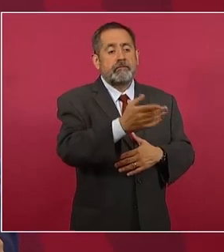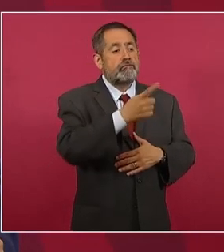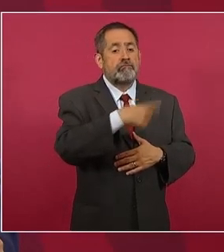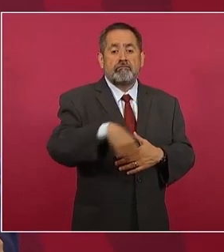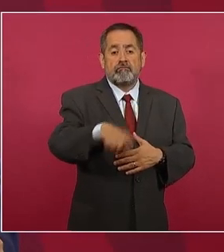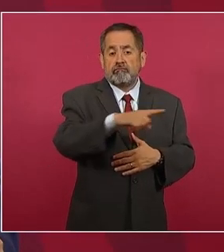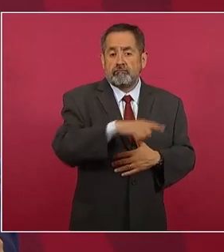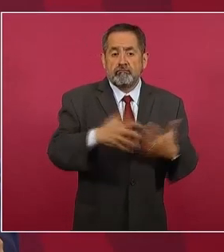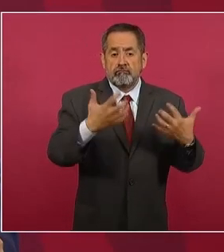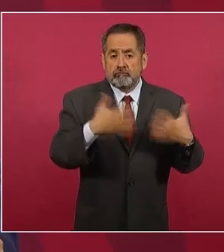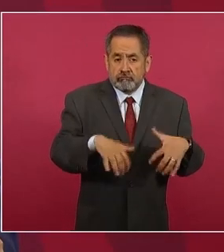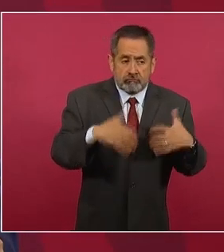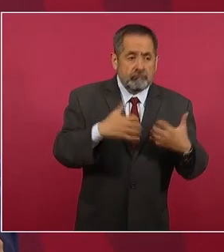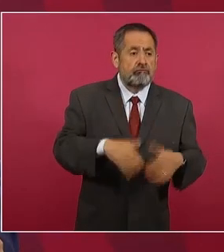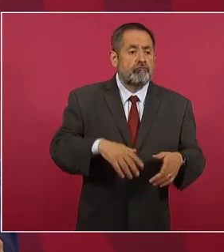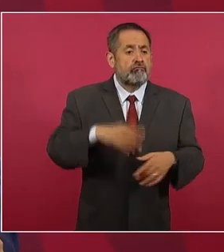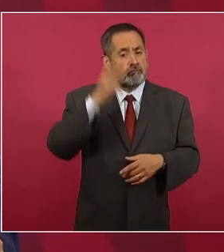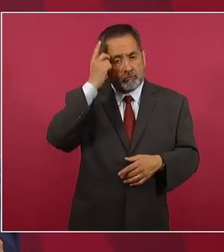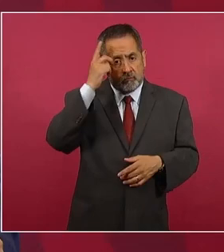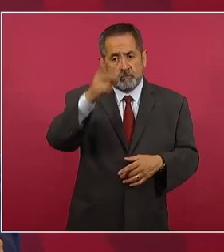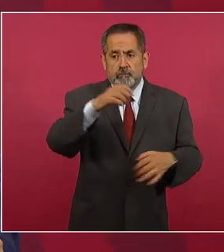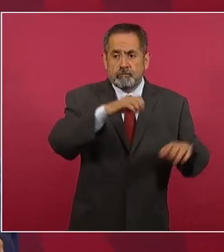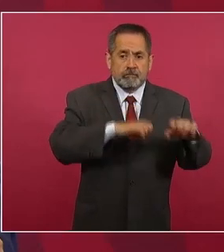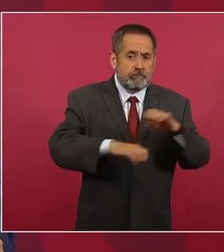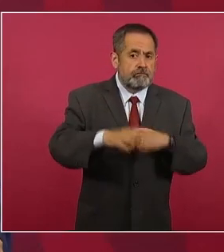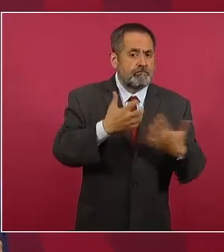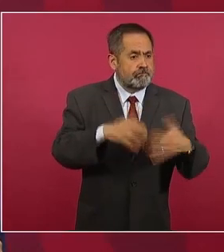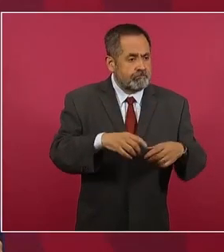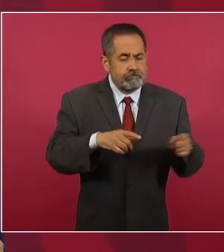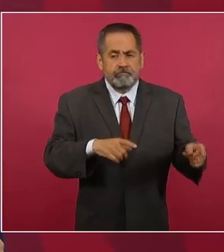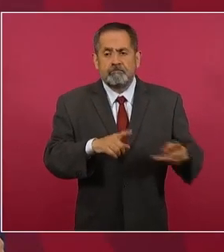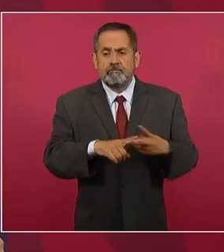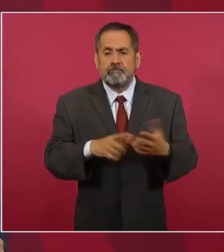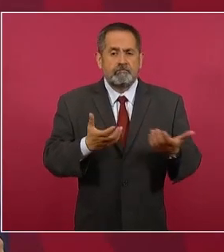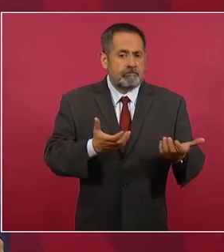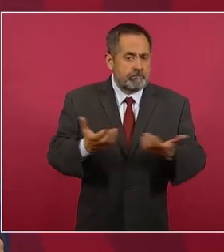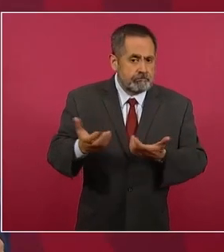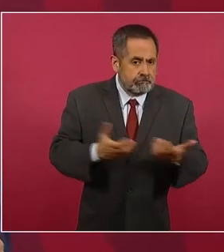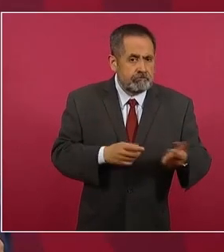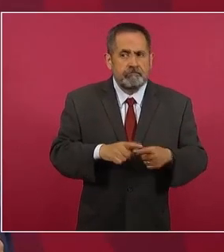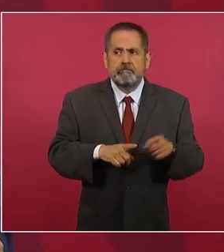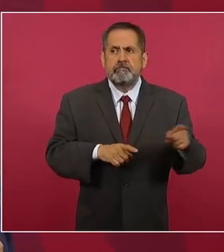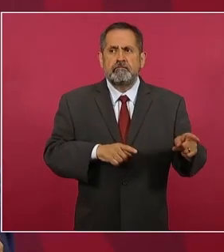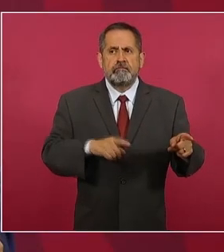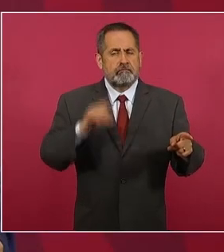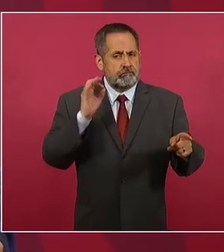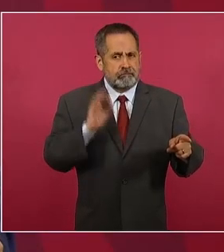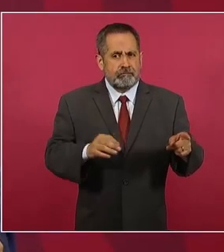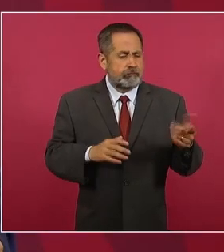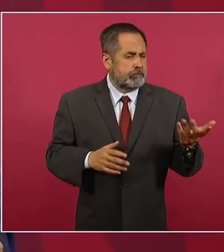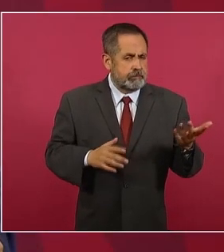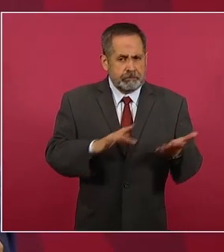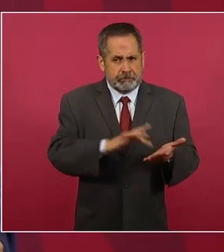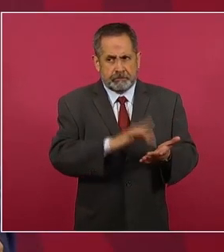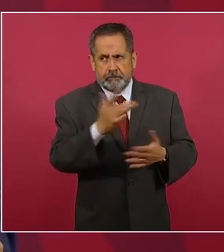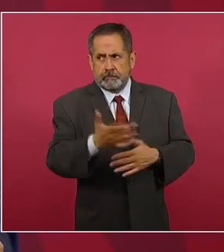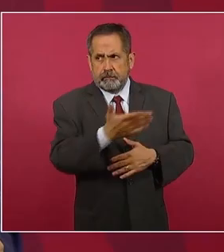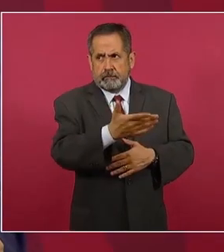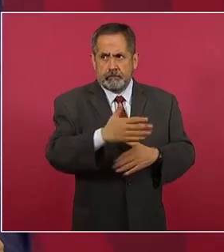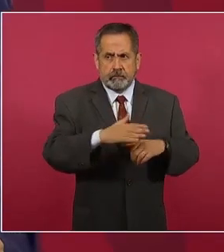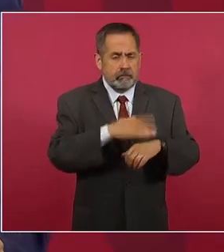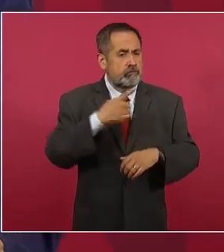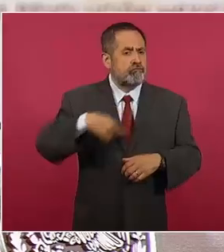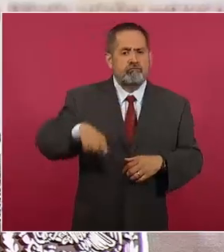productores, de los empresarios, de los comerciantes, porque han